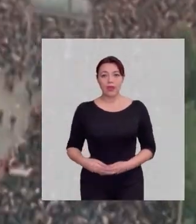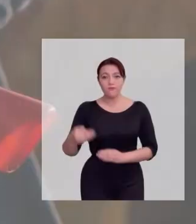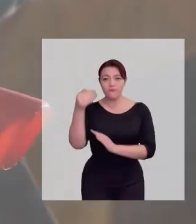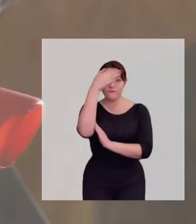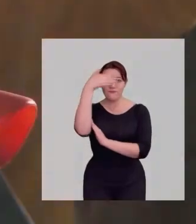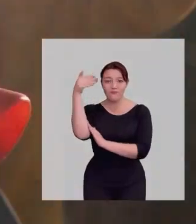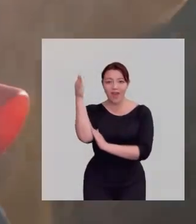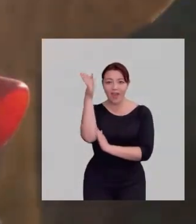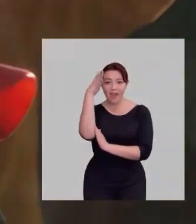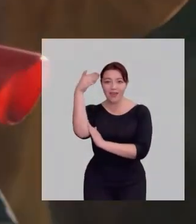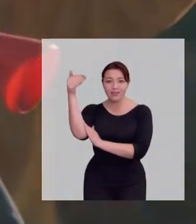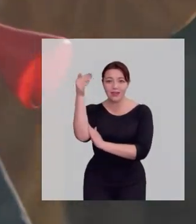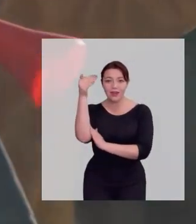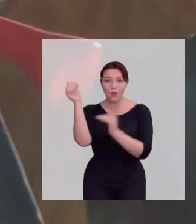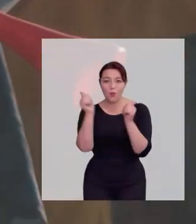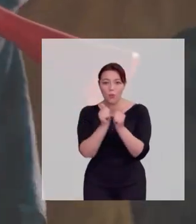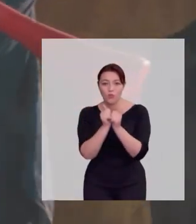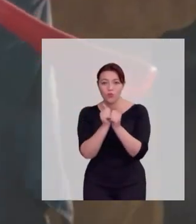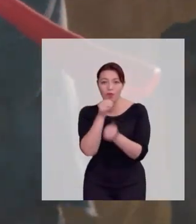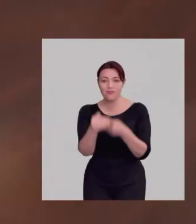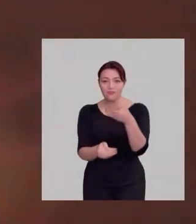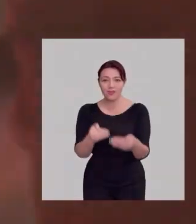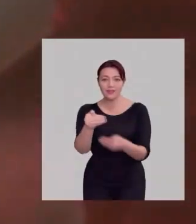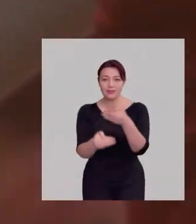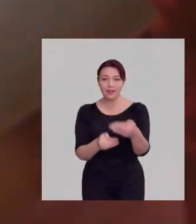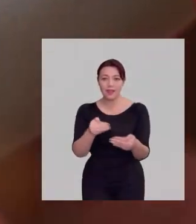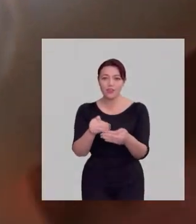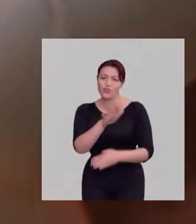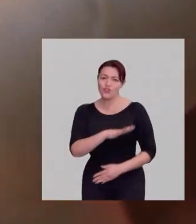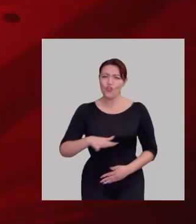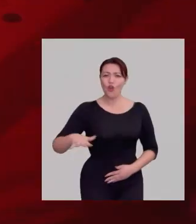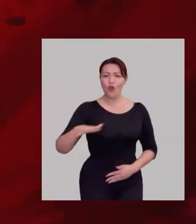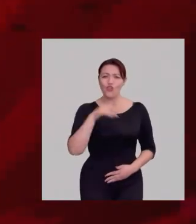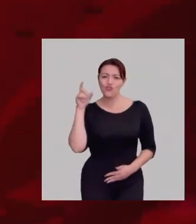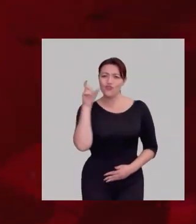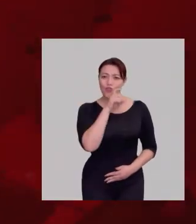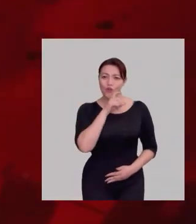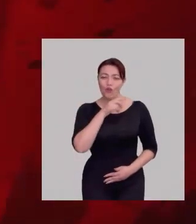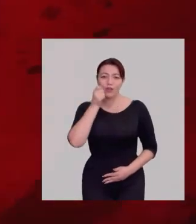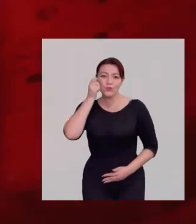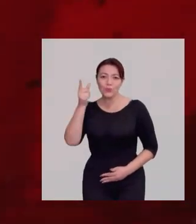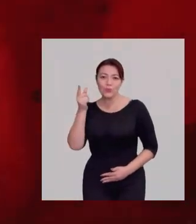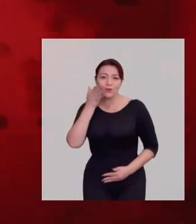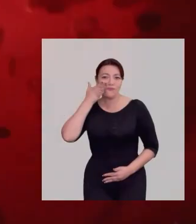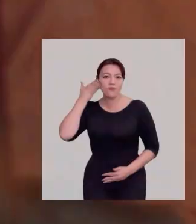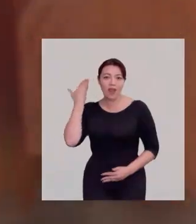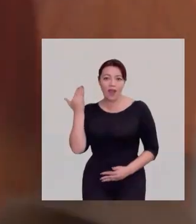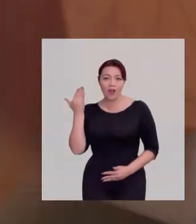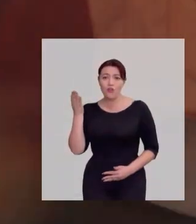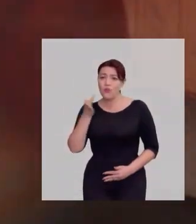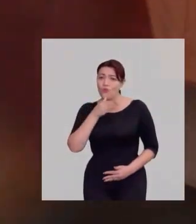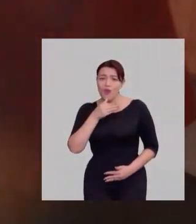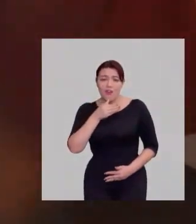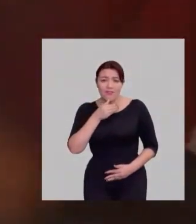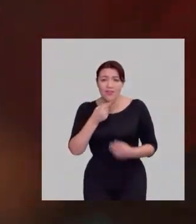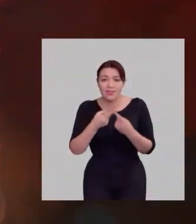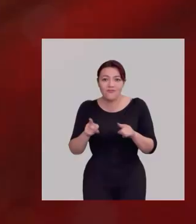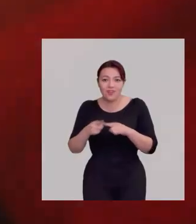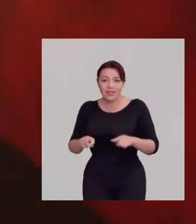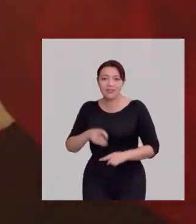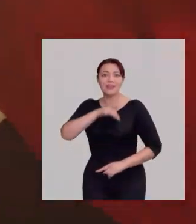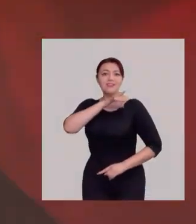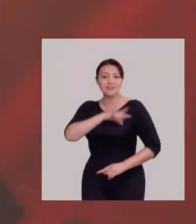Debajo de esa bandera, juntos y avanzando, éramos todos rojos, azules y blancos. No había diferencia.